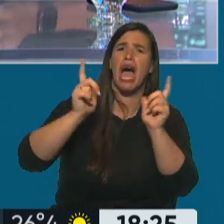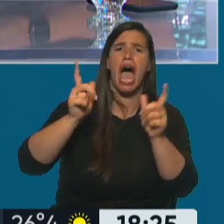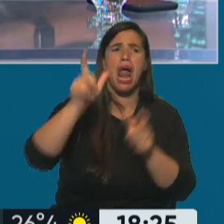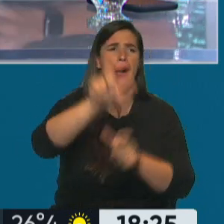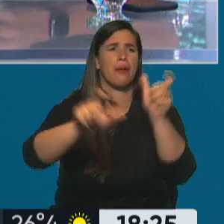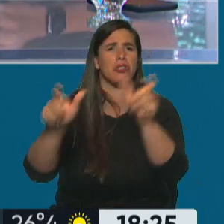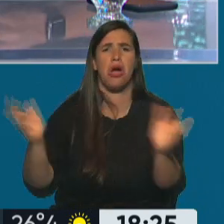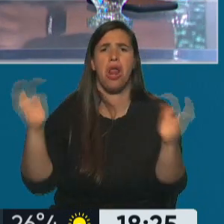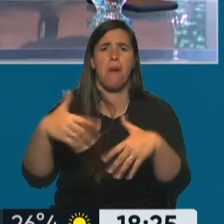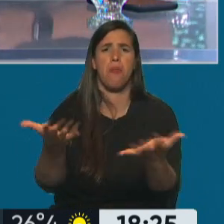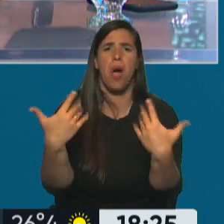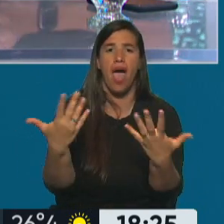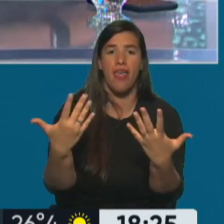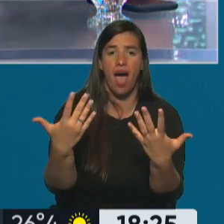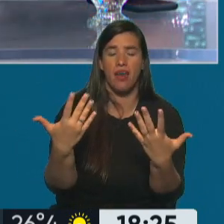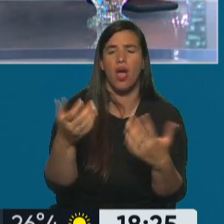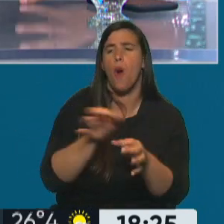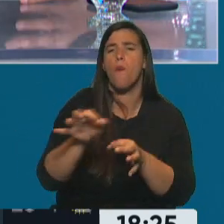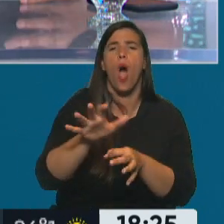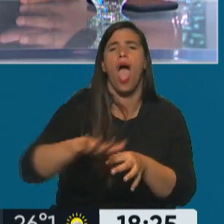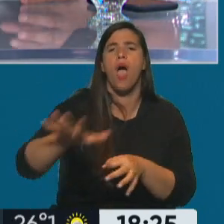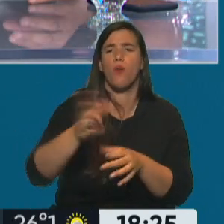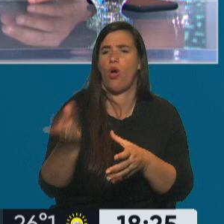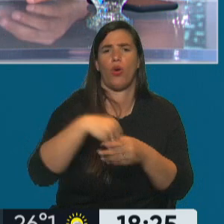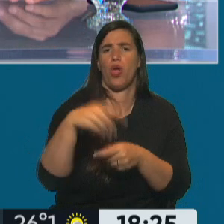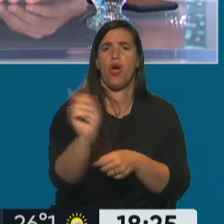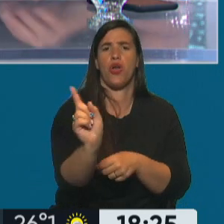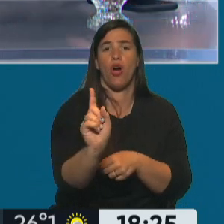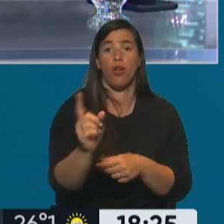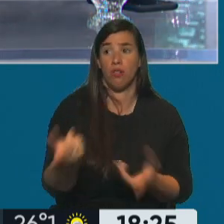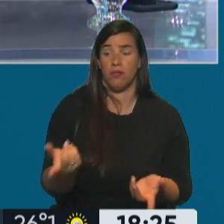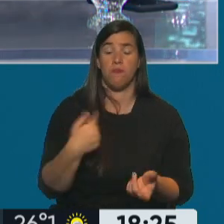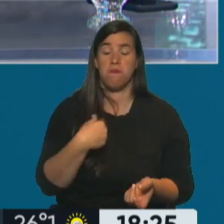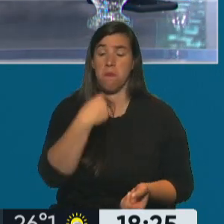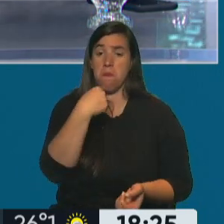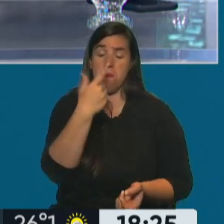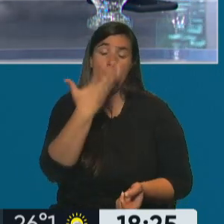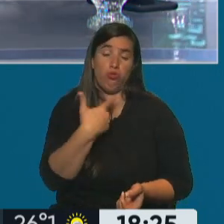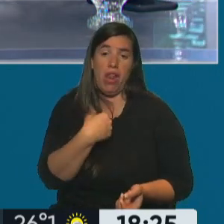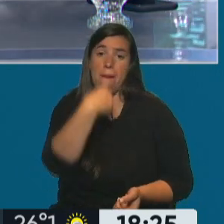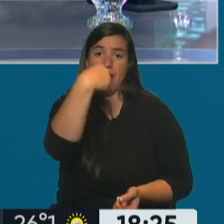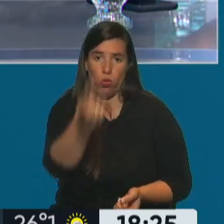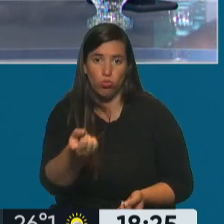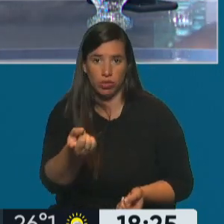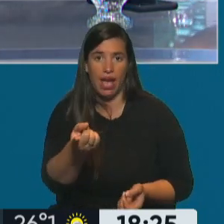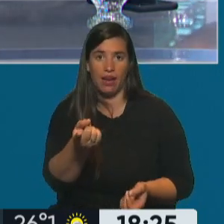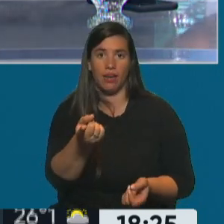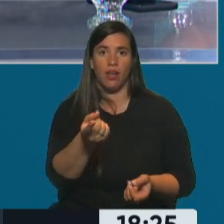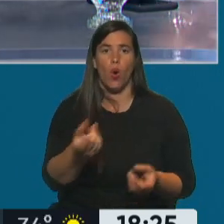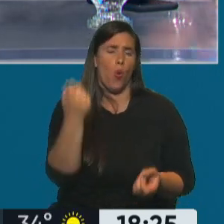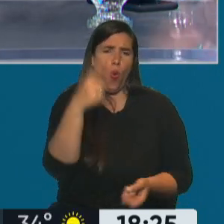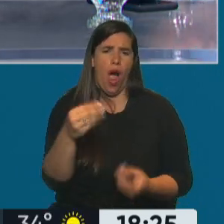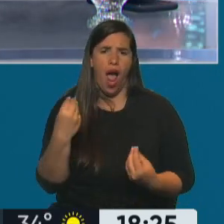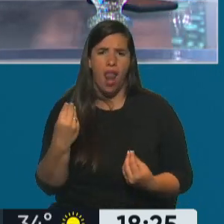Villarroel cuál es el pueblo que no está siendo incluido en esas 17 hectáreas donde está el Museo Malvinas, el Espacio de Memoria Activa y la Secretaría de Derechos